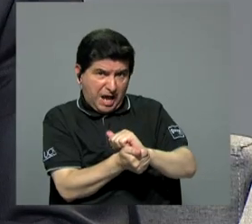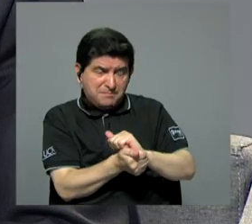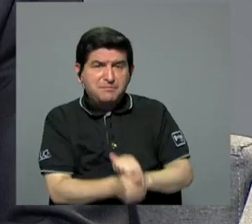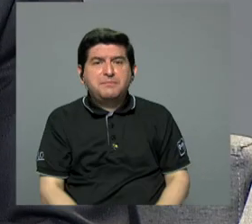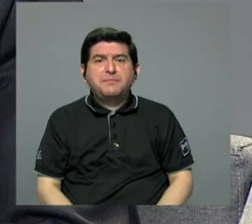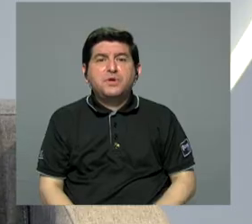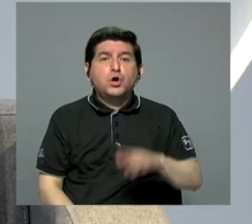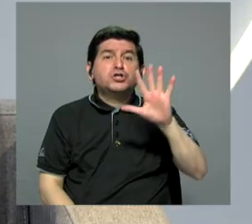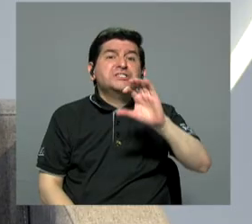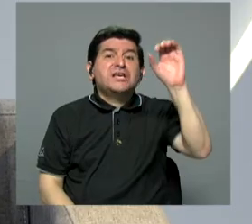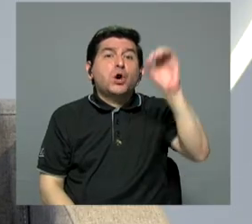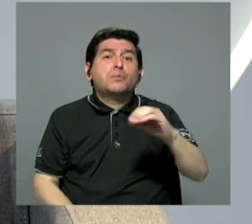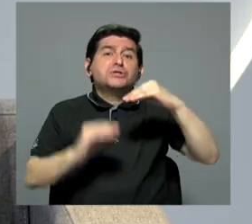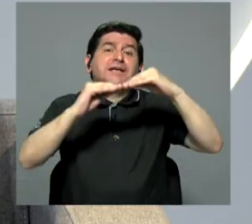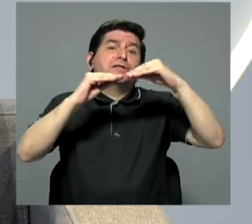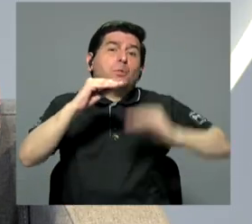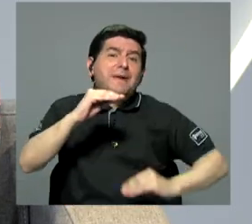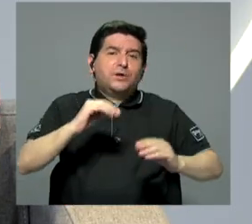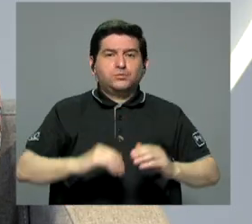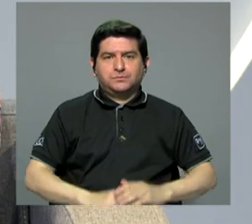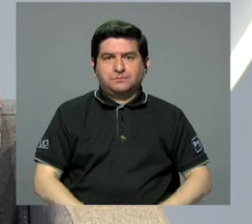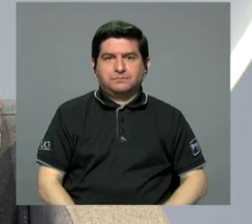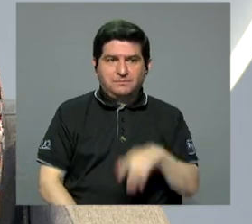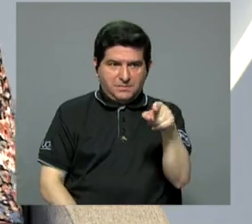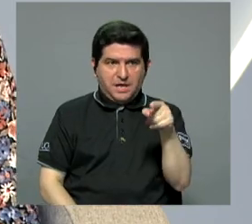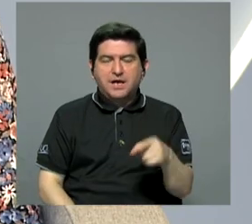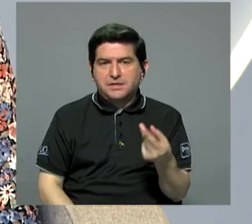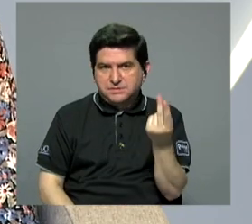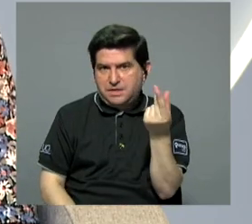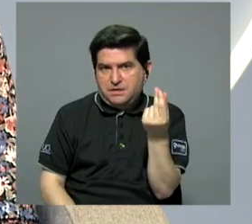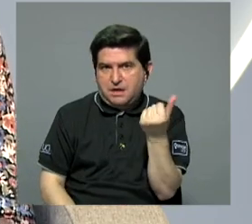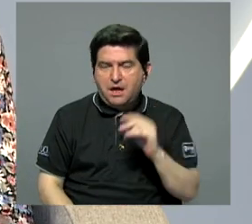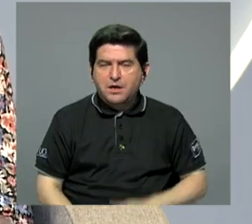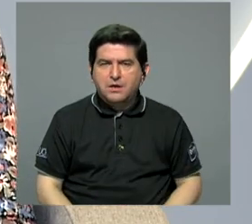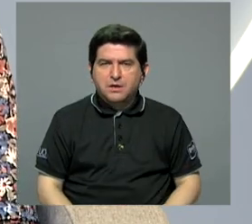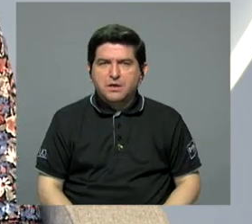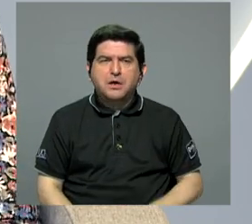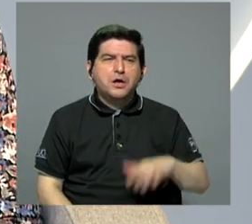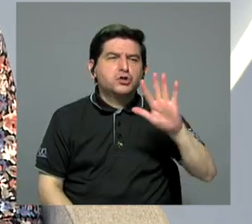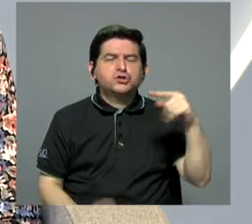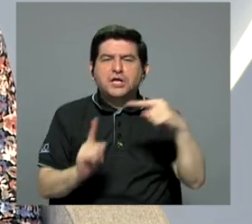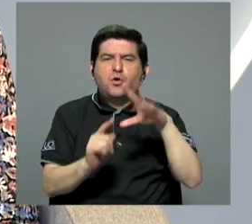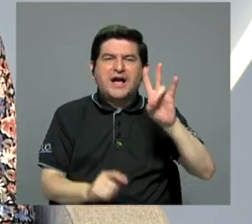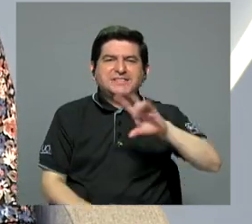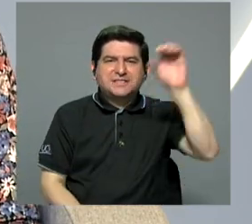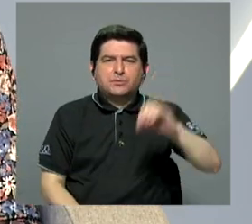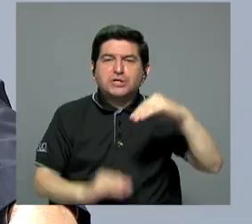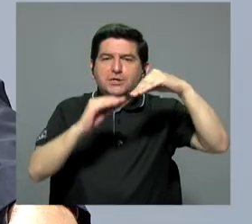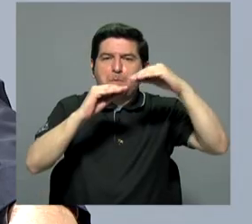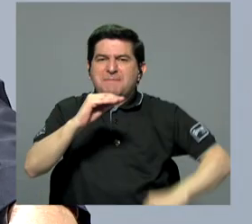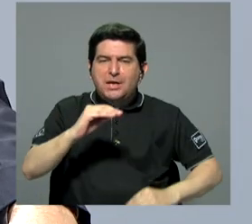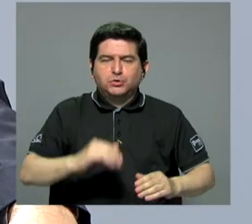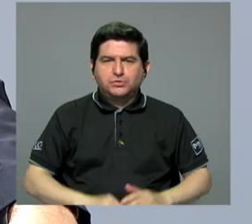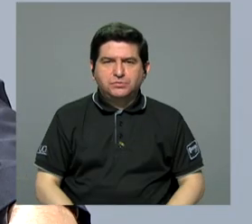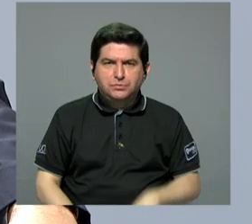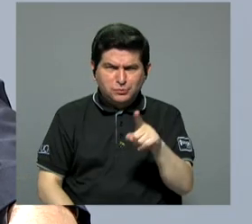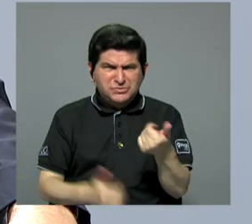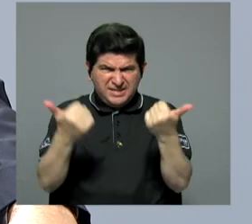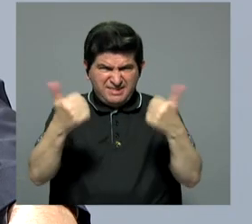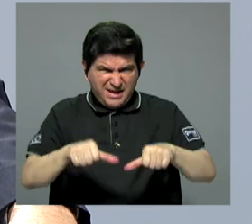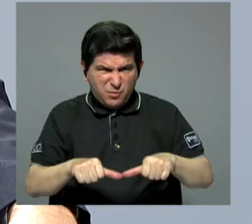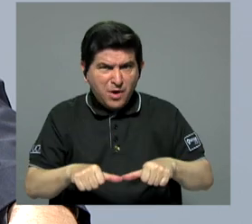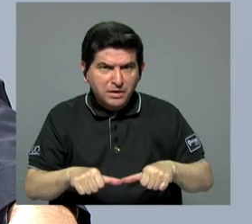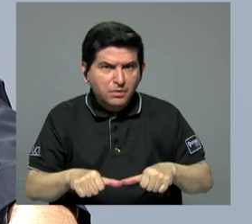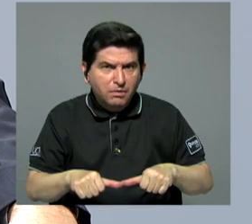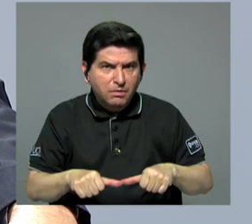van a recibir un 5% menos de ese monto, de un 5 a un 7% menos. ¿Están ustedes de